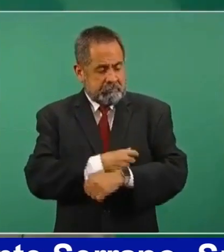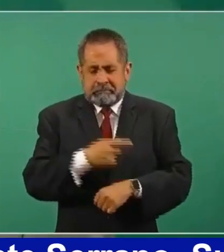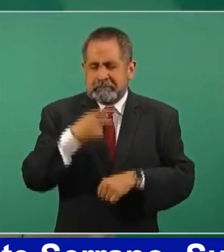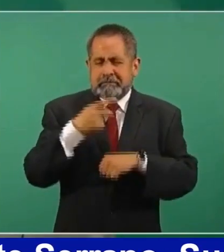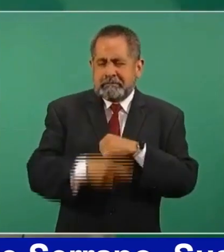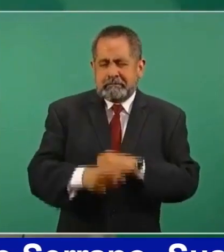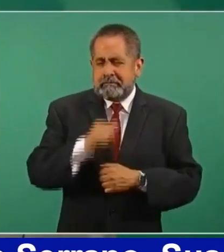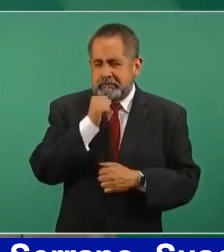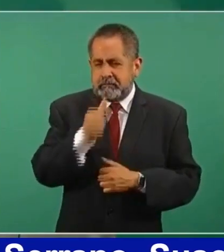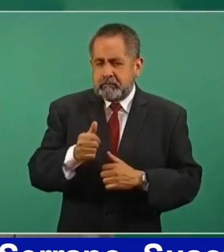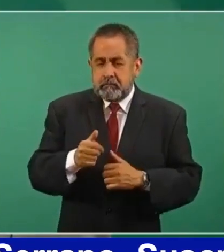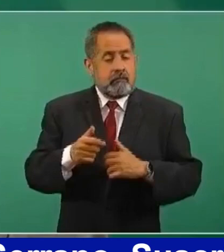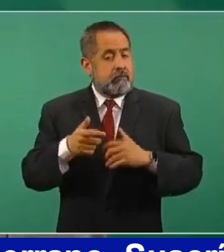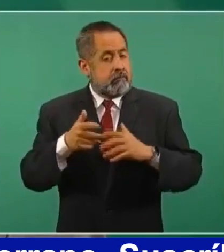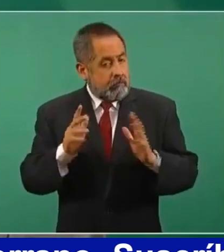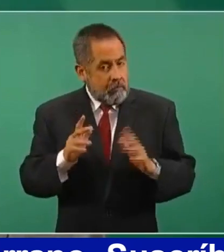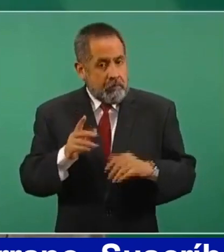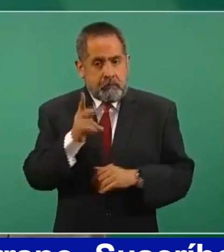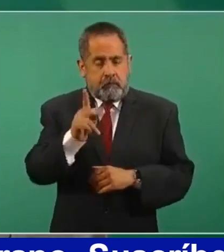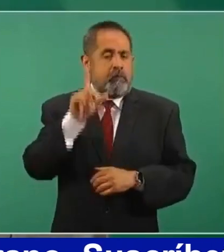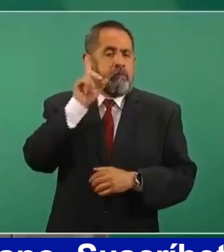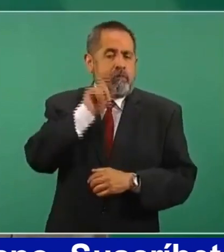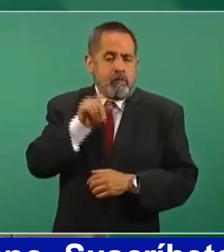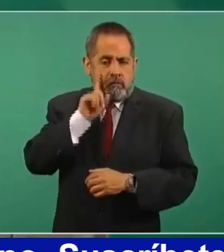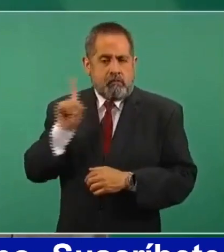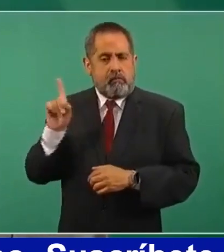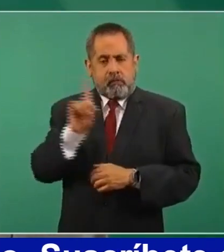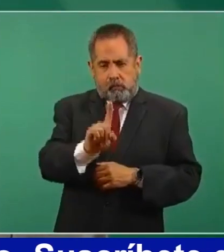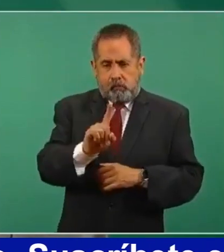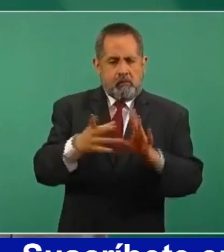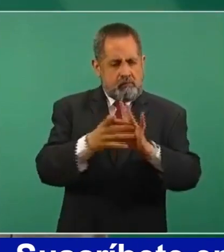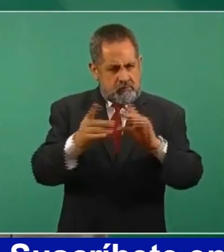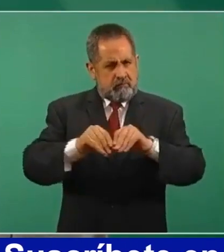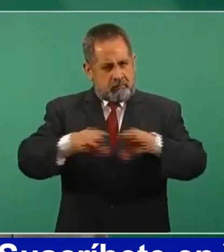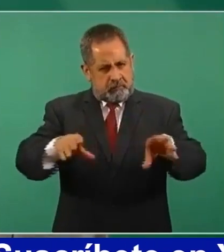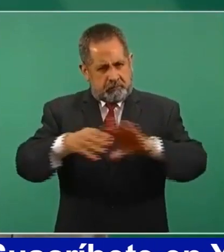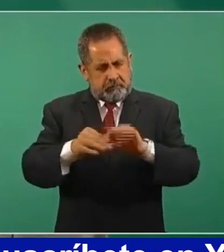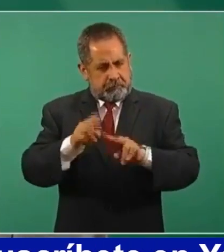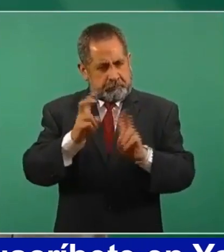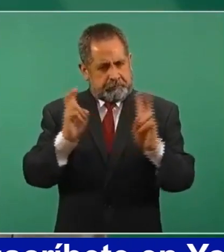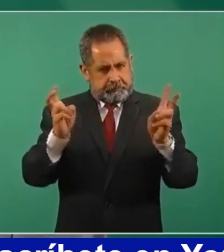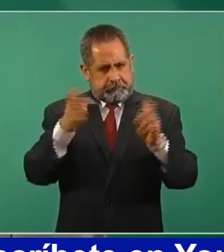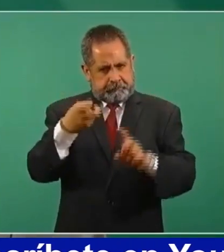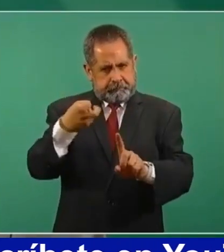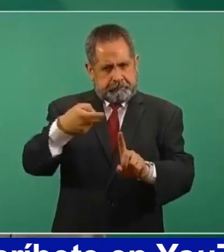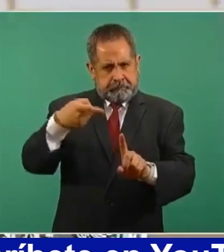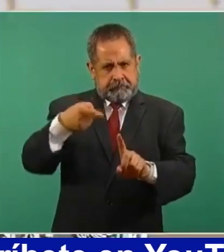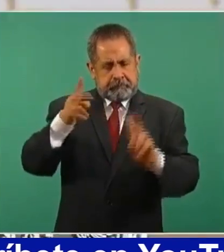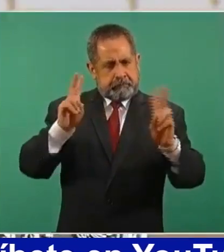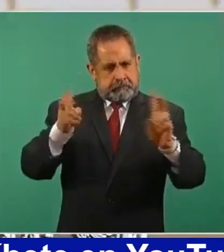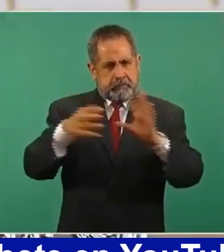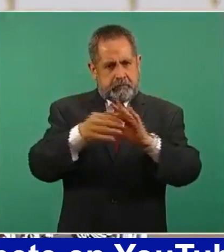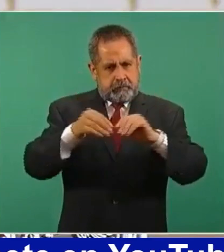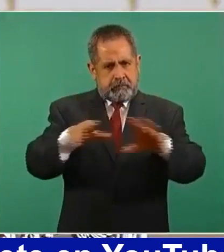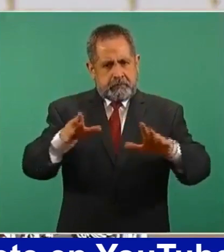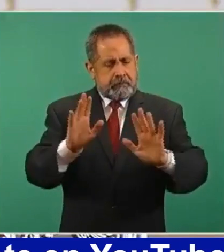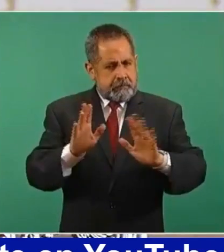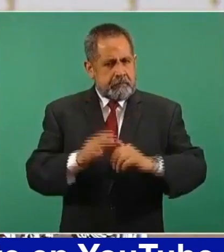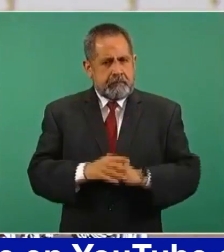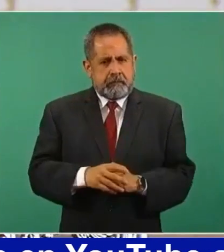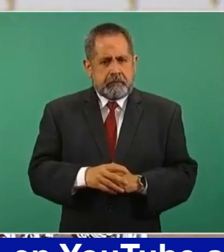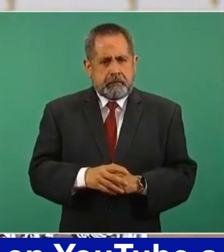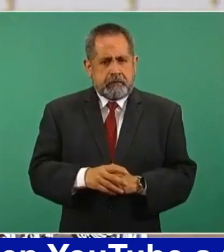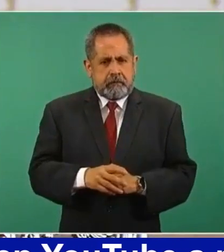De todas maneras, mañana van a informar sobre este tema. Ya